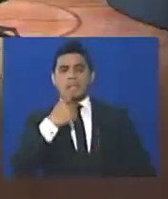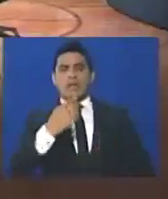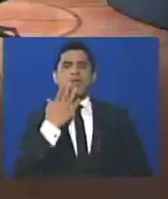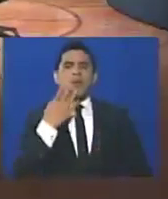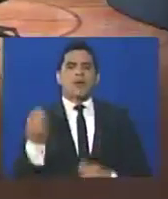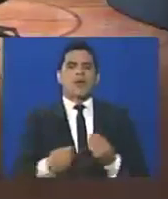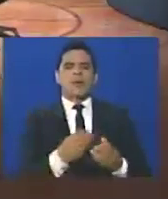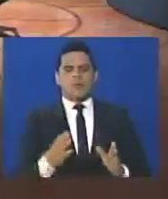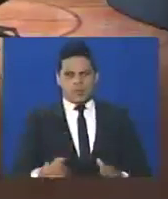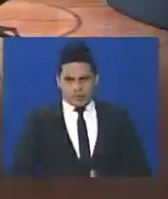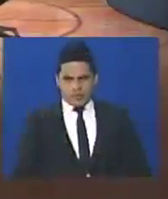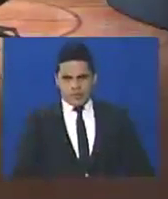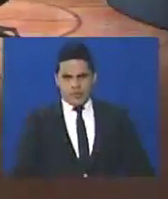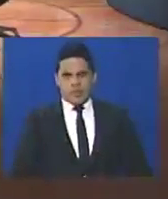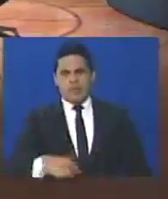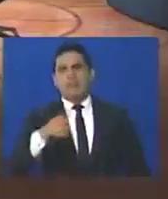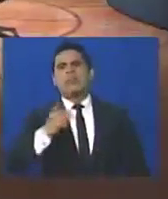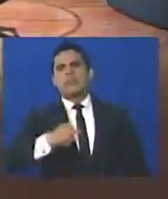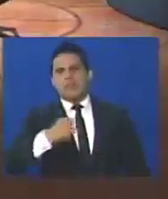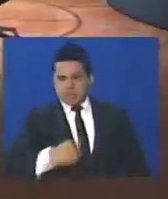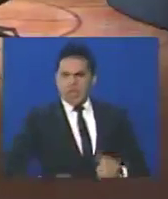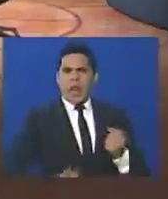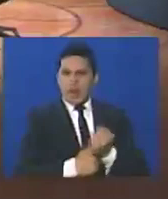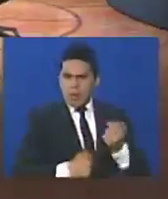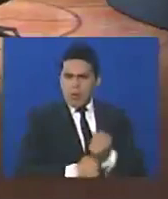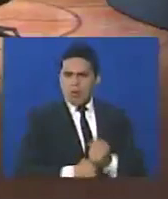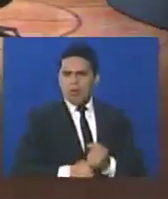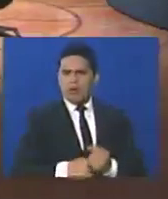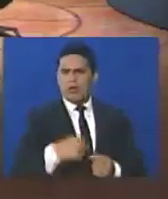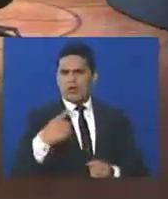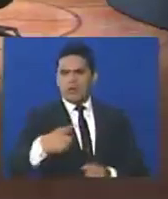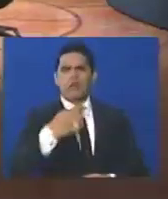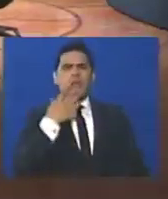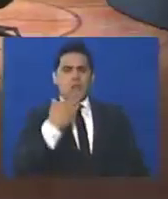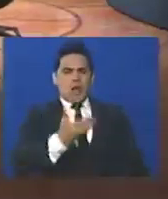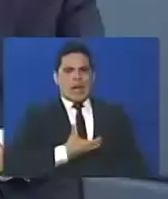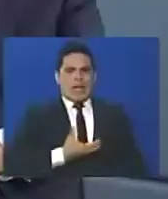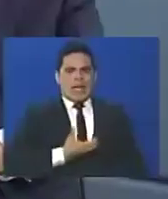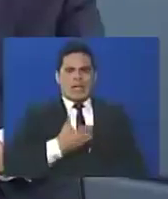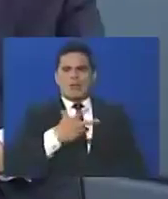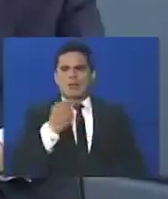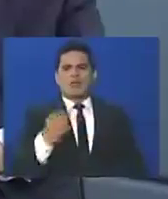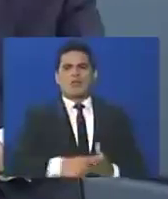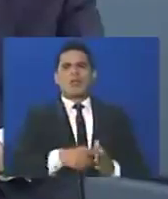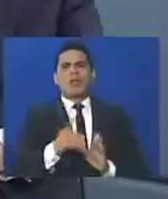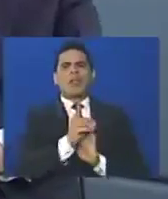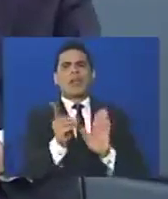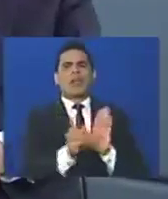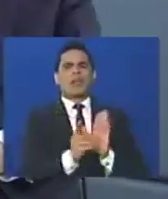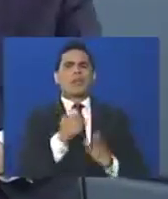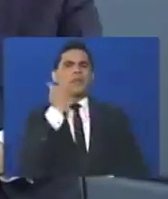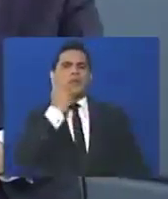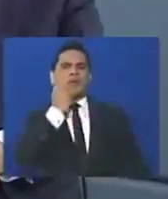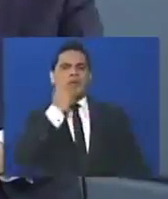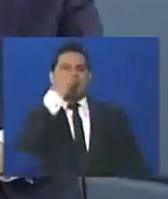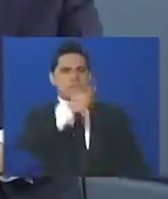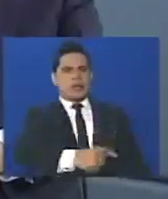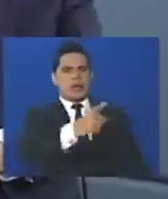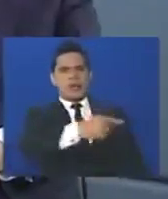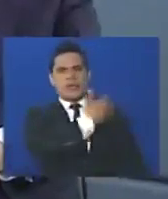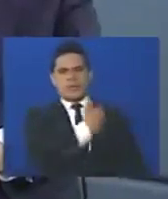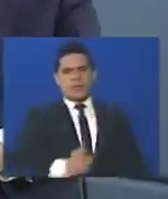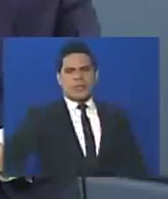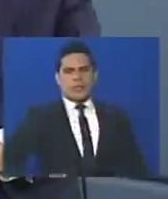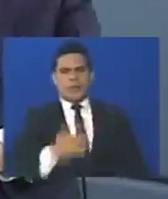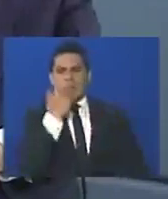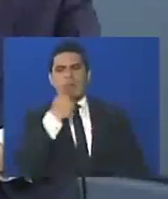es que, mi pregunta es, ¿y si se hubiesen vinculado? Entonces cuando tú eres alcalde, tú no tienes derecho a protestar, es decir, el presidente Maduro, si